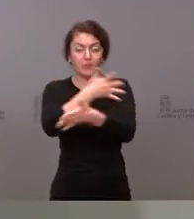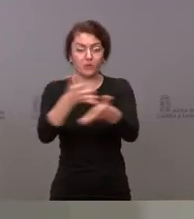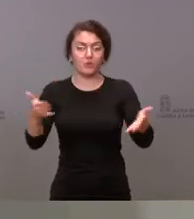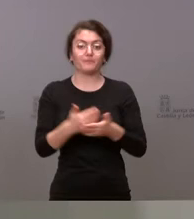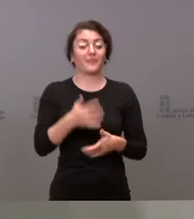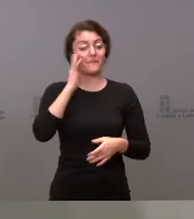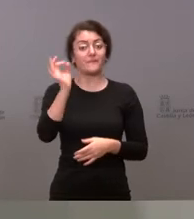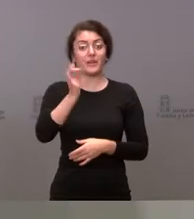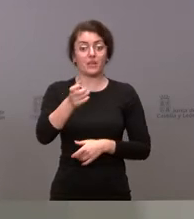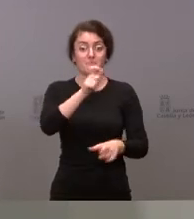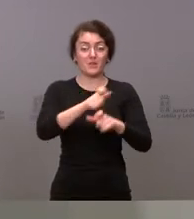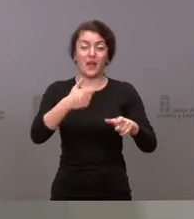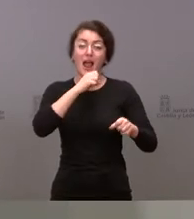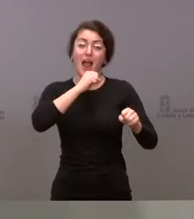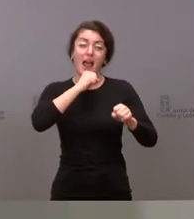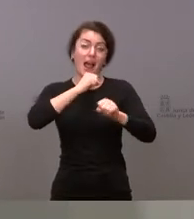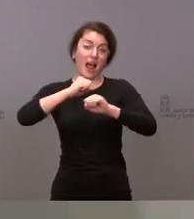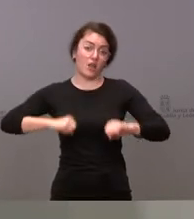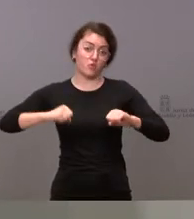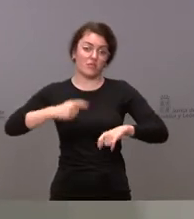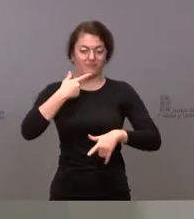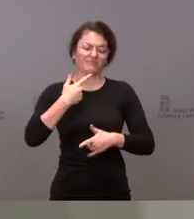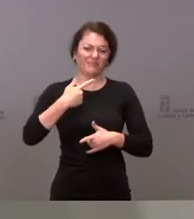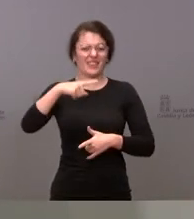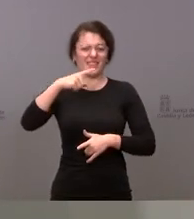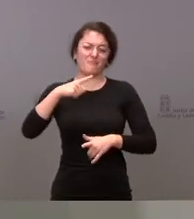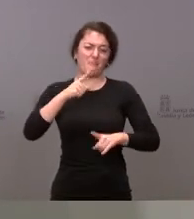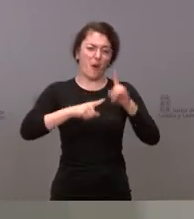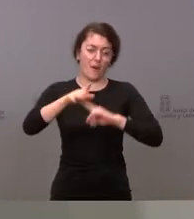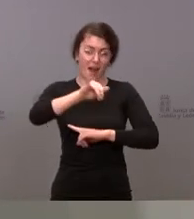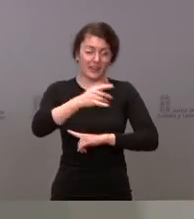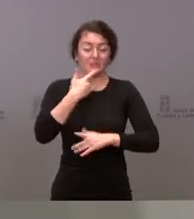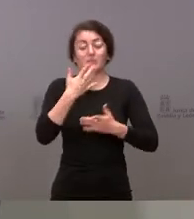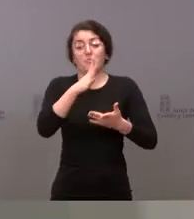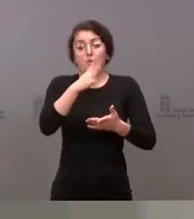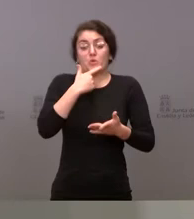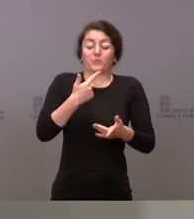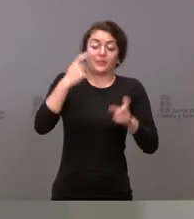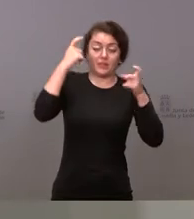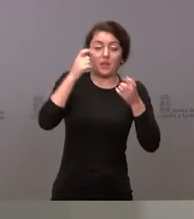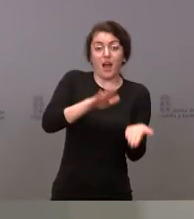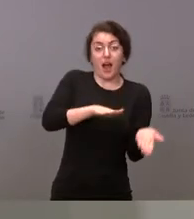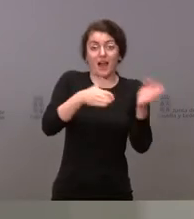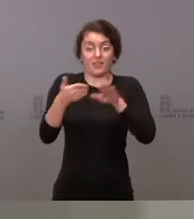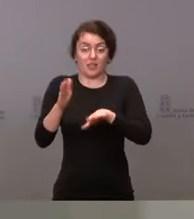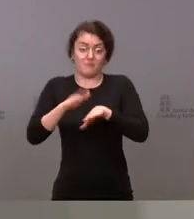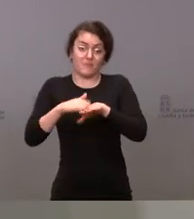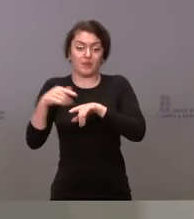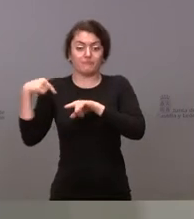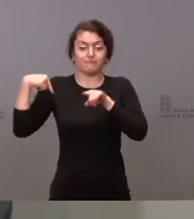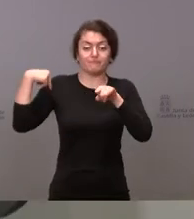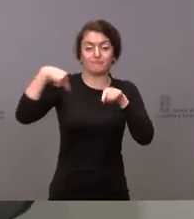mayor tiene esas dificultades y que nosotros estamos tratando de adaptarnos y que en el caso de Sanamanca esa situación,